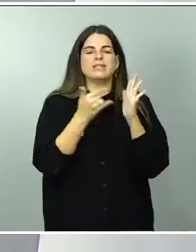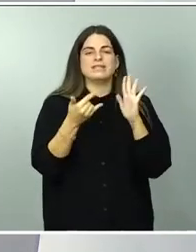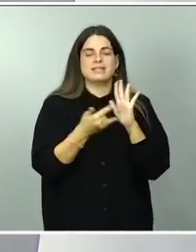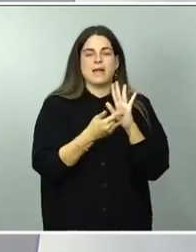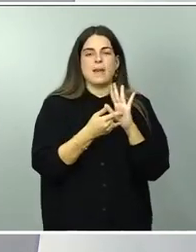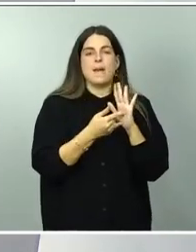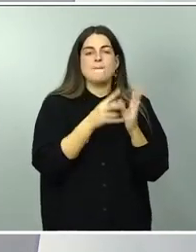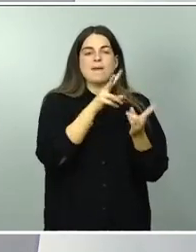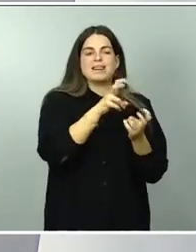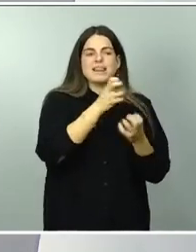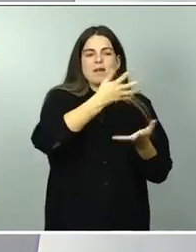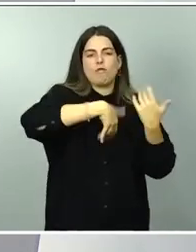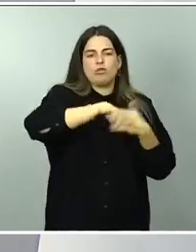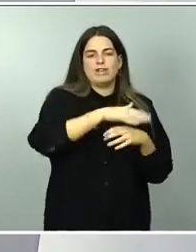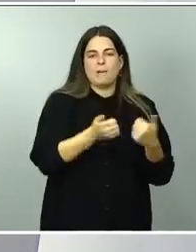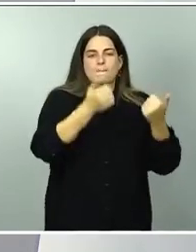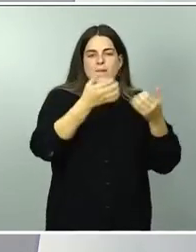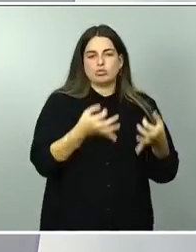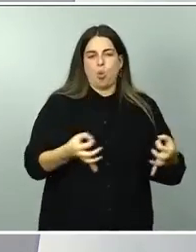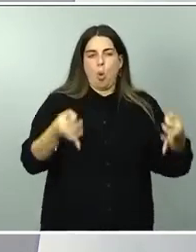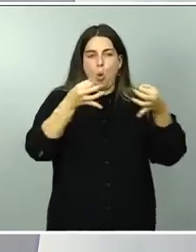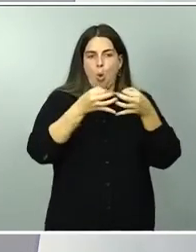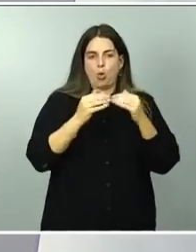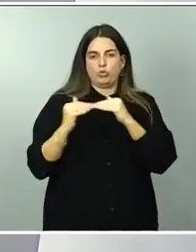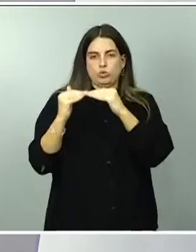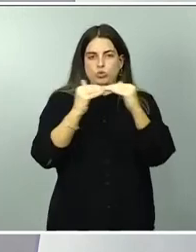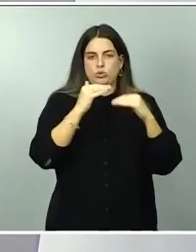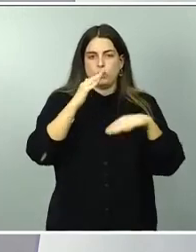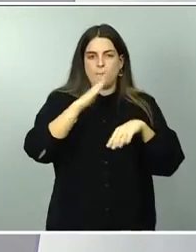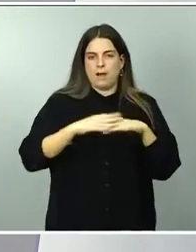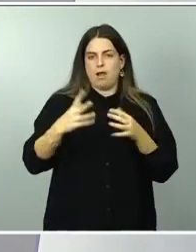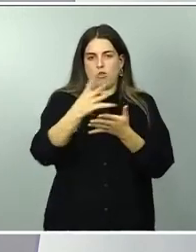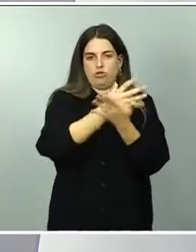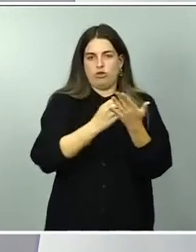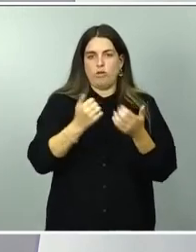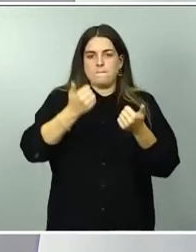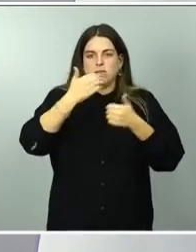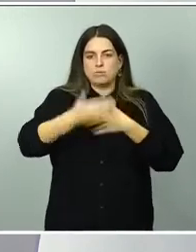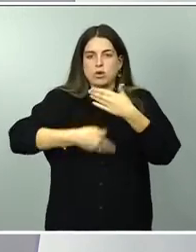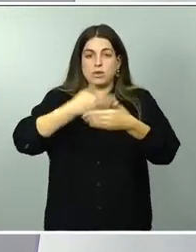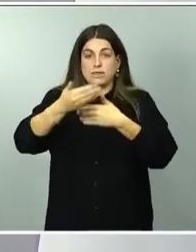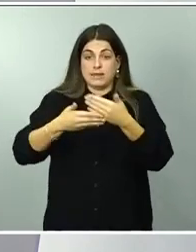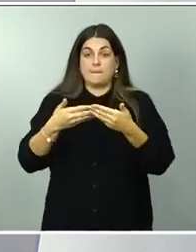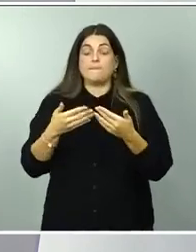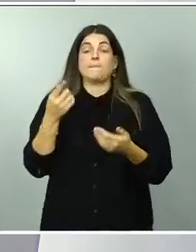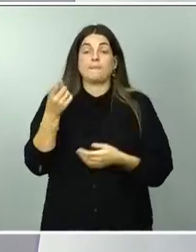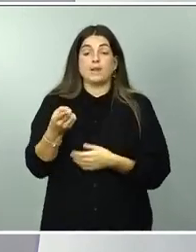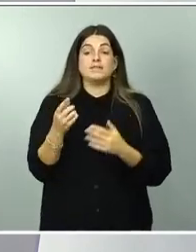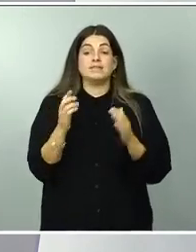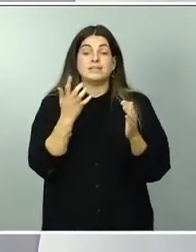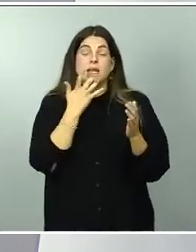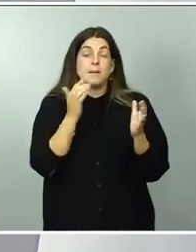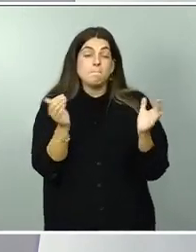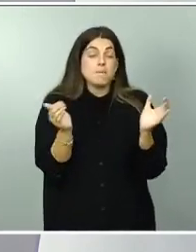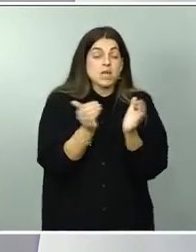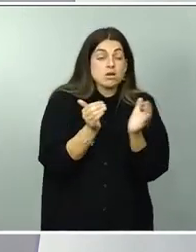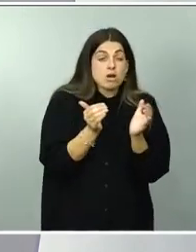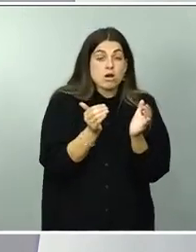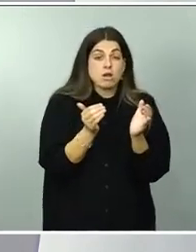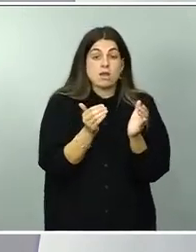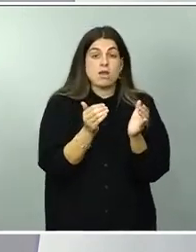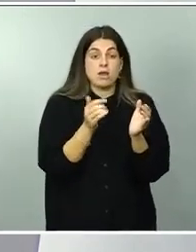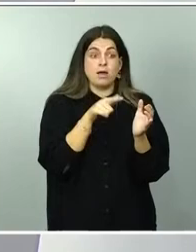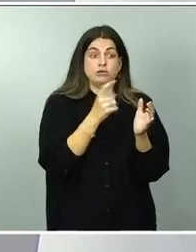progresivo, al mismo tiempo que esa contribución adicional de esta minoría también permite dar